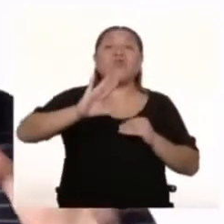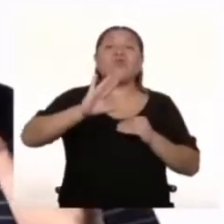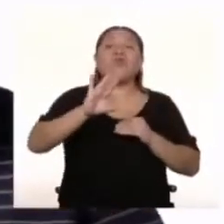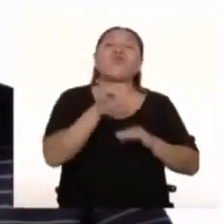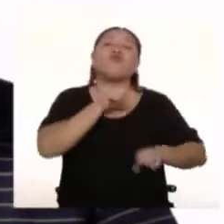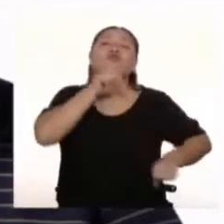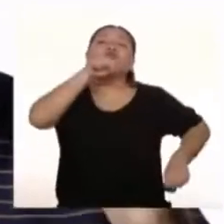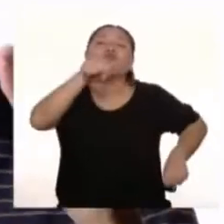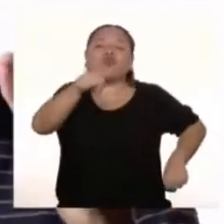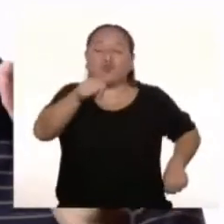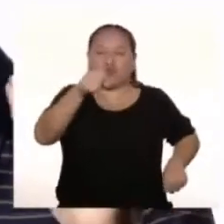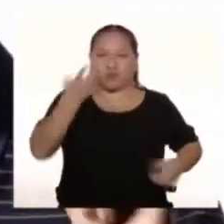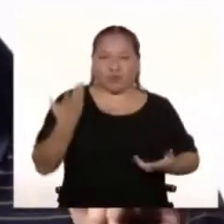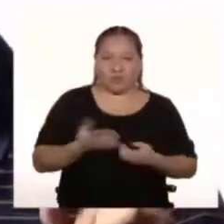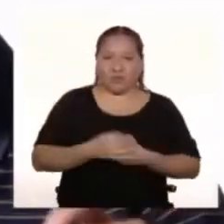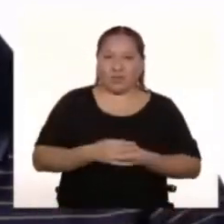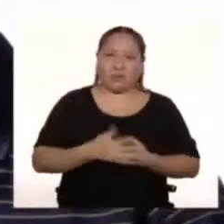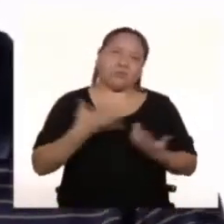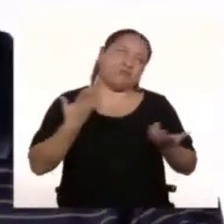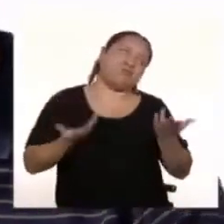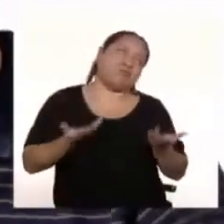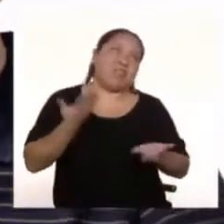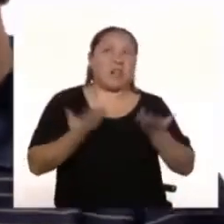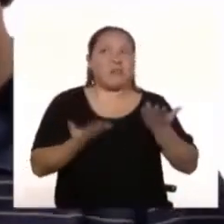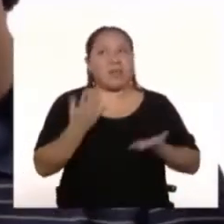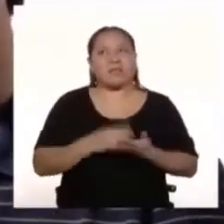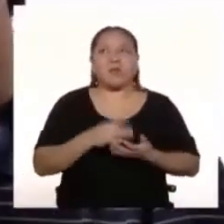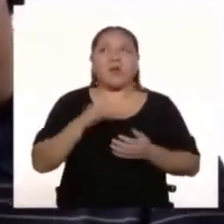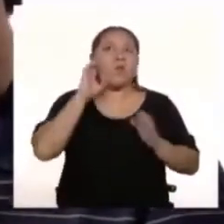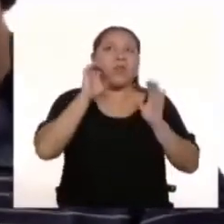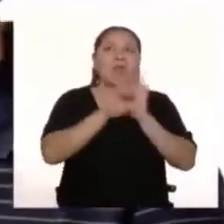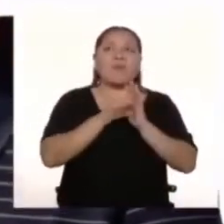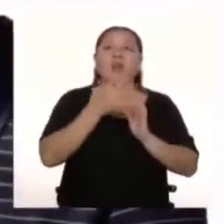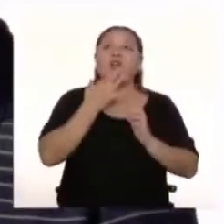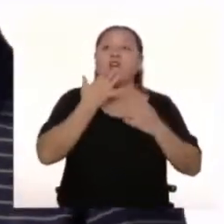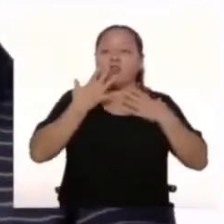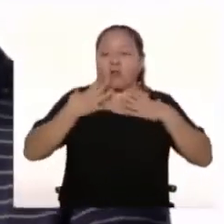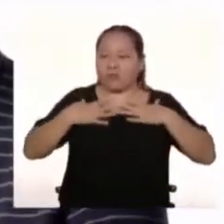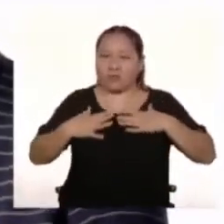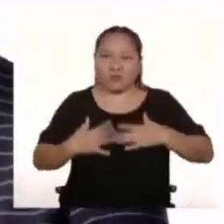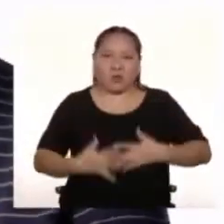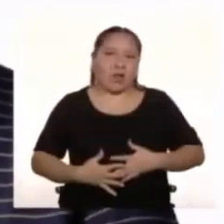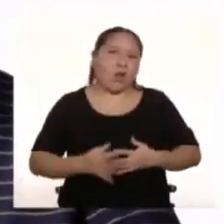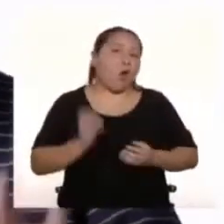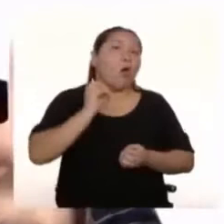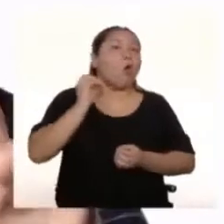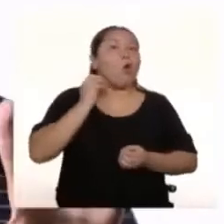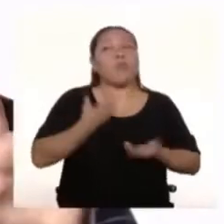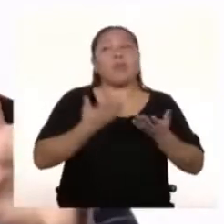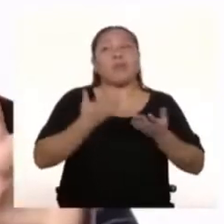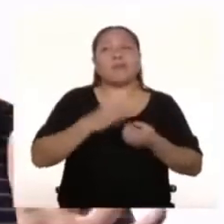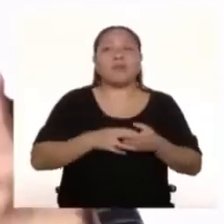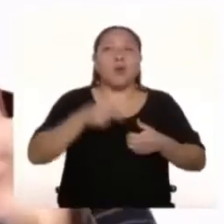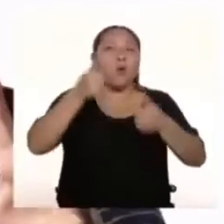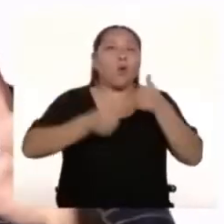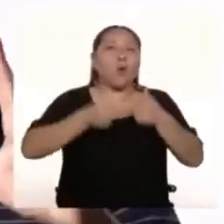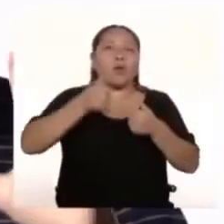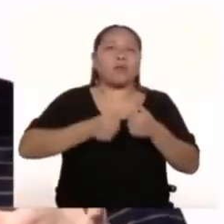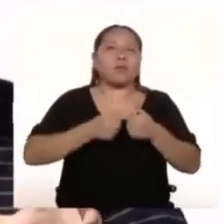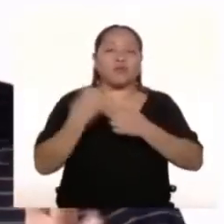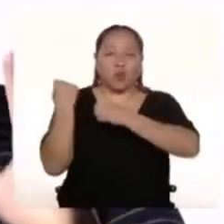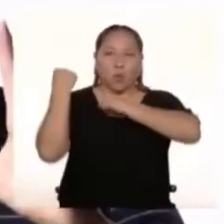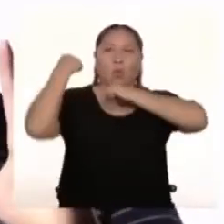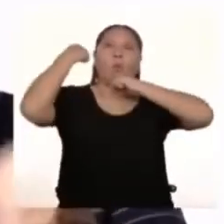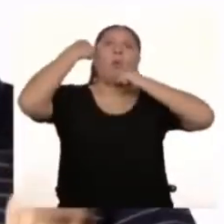superheroína Puedes definir por ejemplo El color de su traje O si no también ¿Cuáles son sus